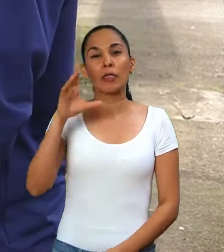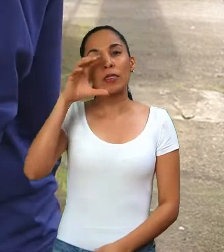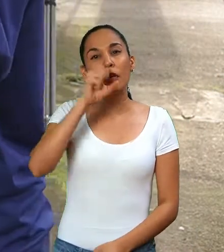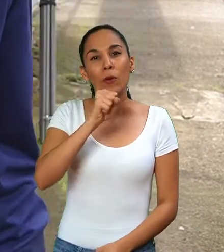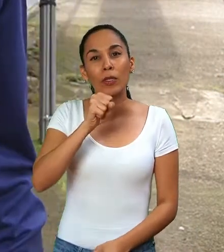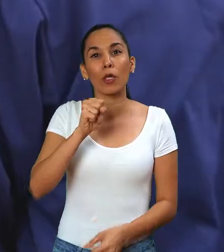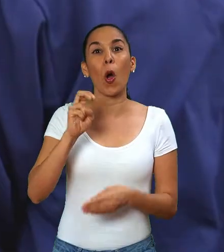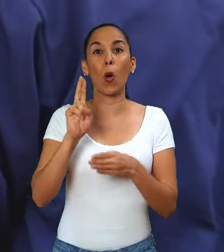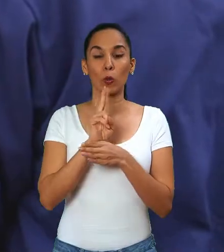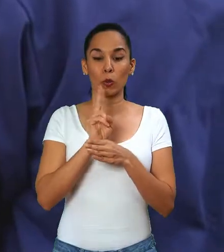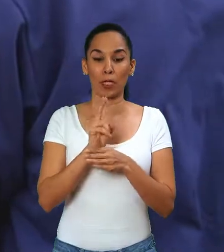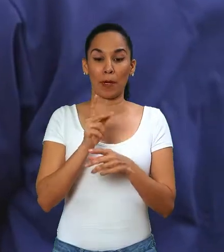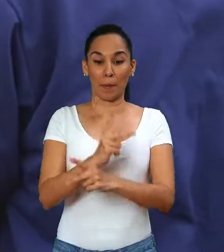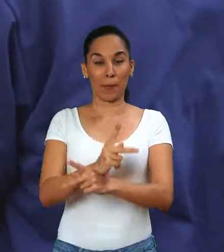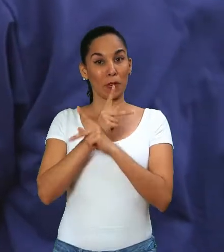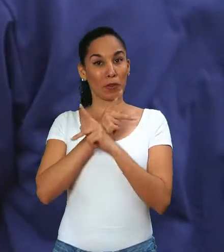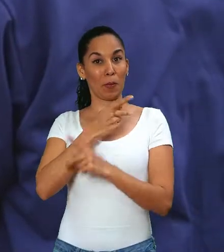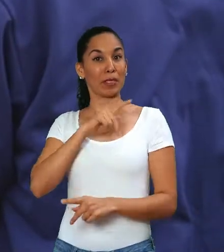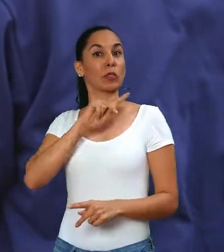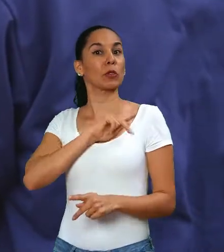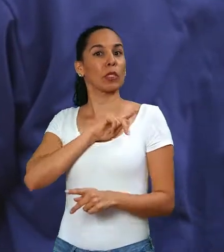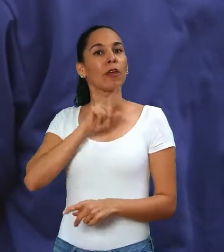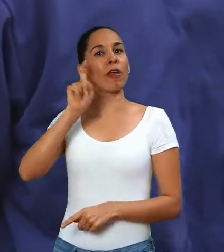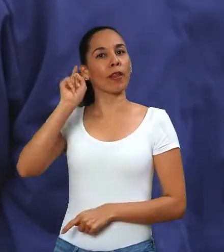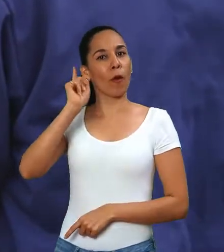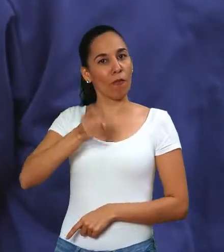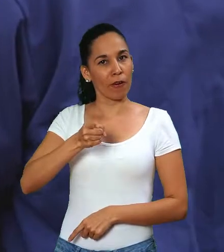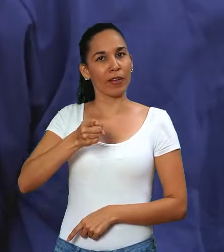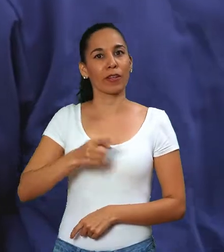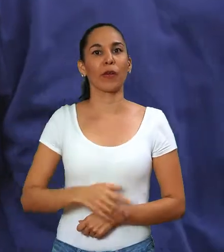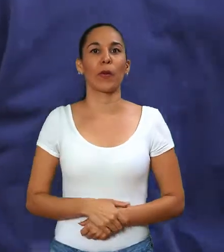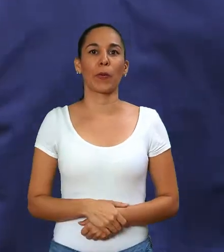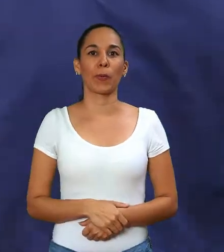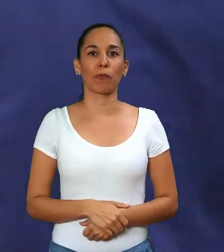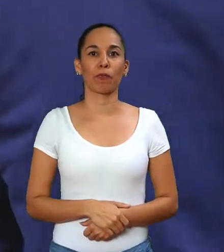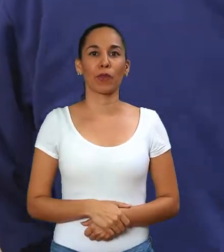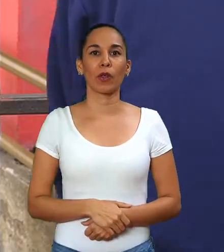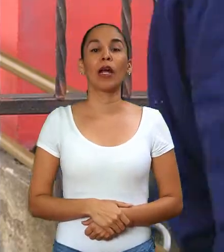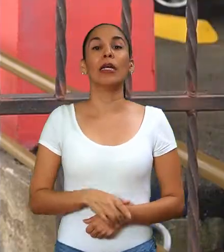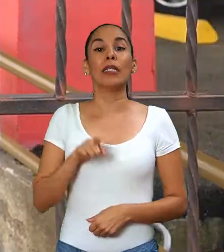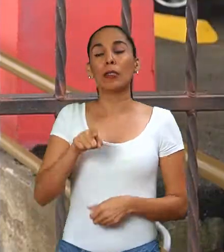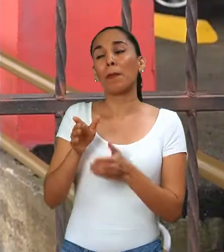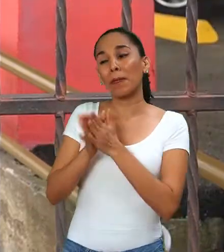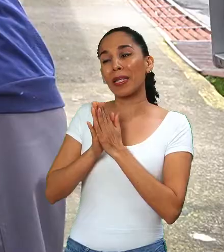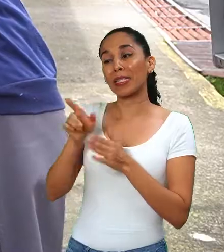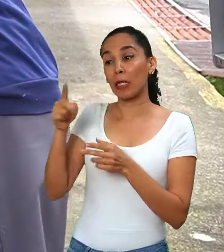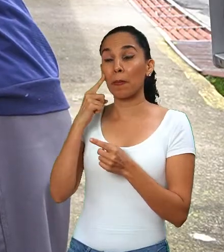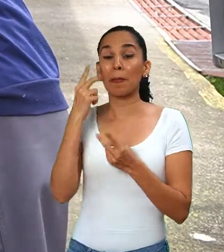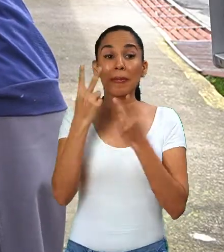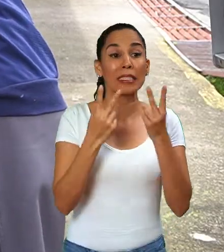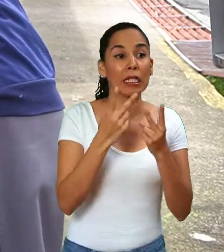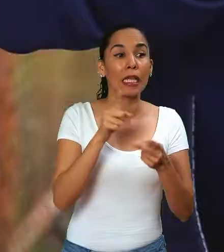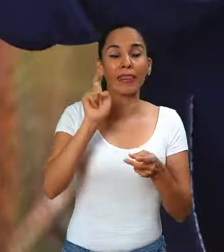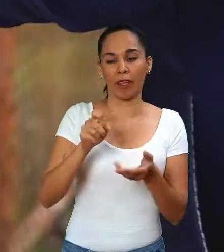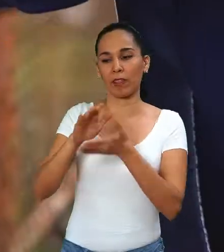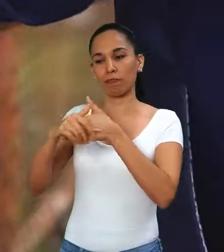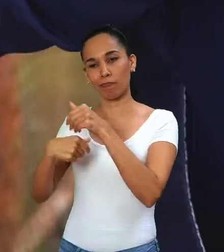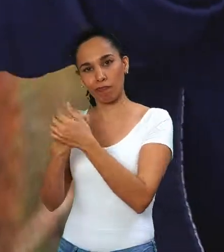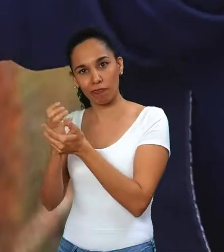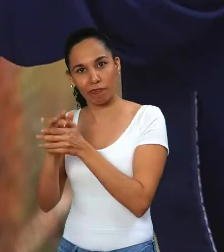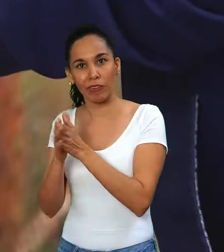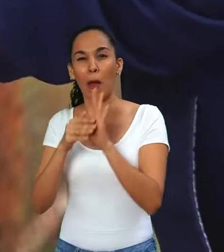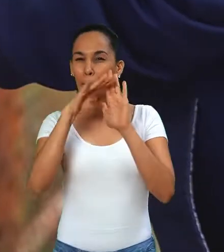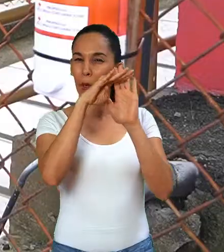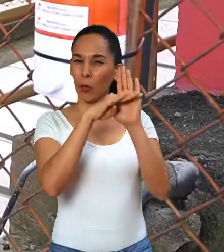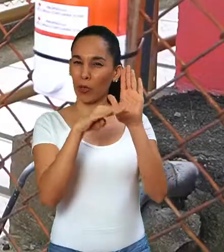que el uso de equipo de protección personal es de carácter obligatorio. Pide a nuestros visitantes que laven sus manos siguiendo el protocolo de